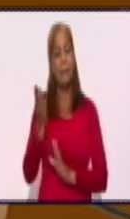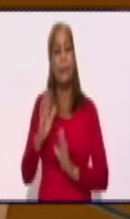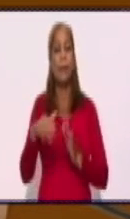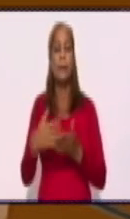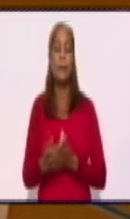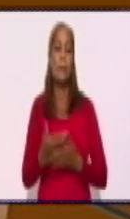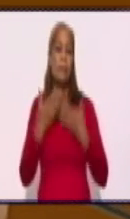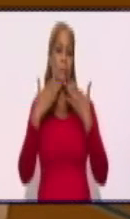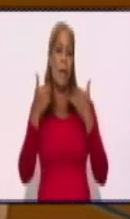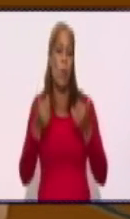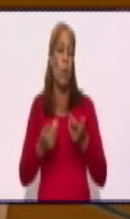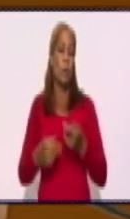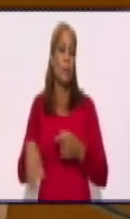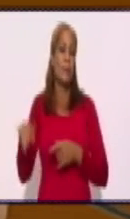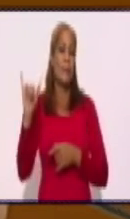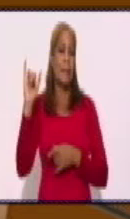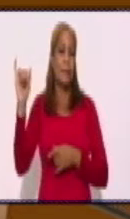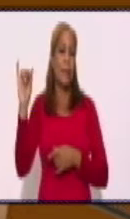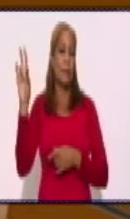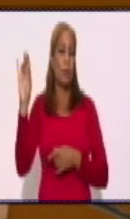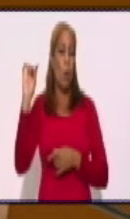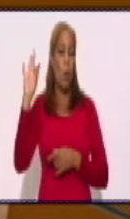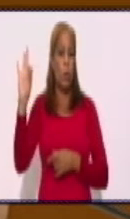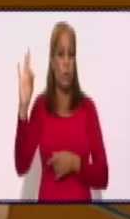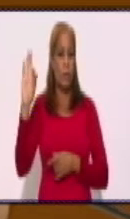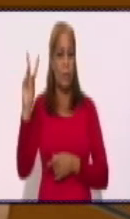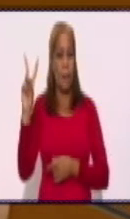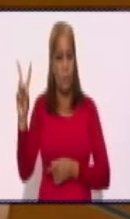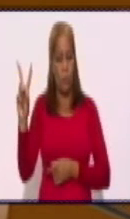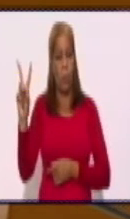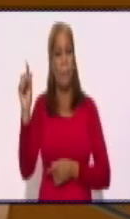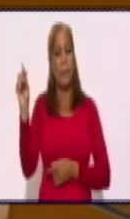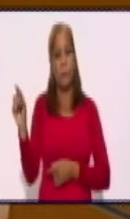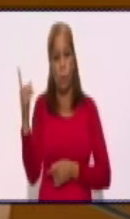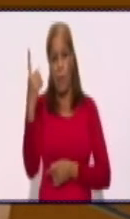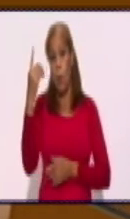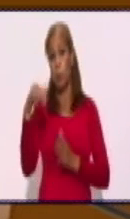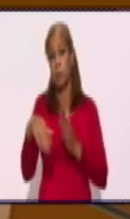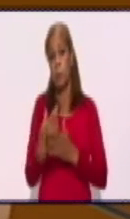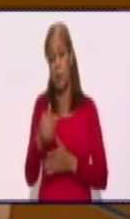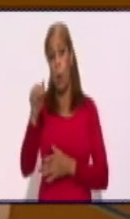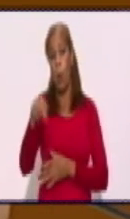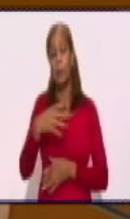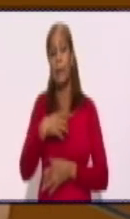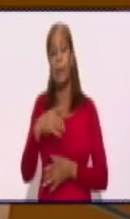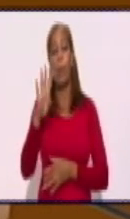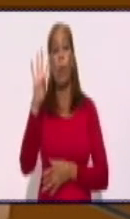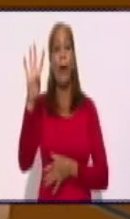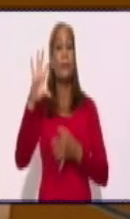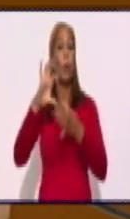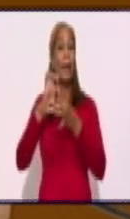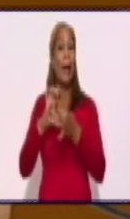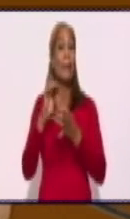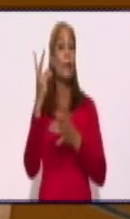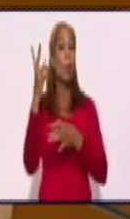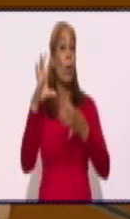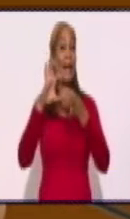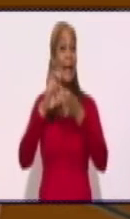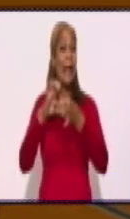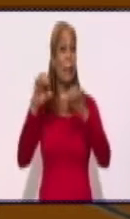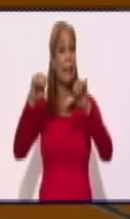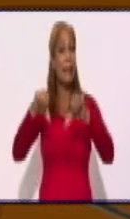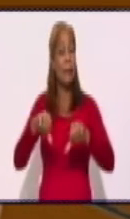.682 personas tenemos ya. Hoy tenemos reportados 4 graves y 2 críticos. Y